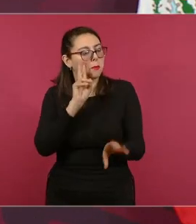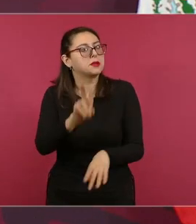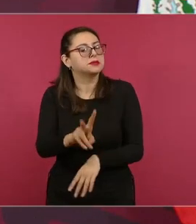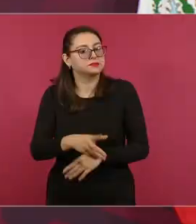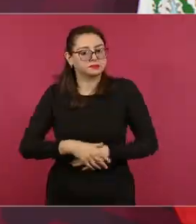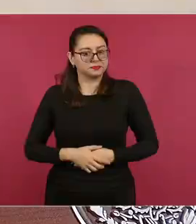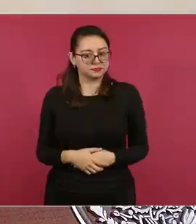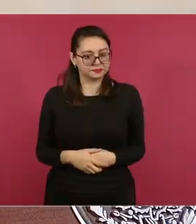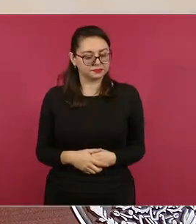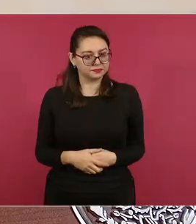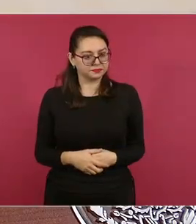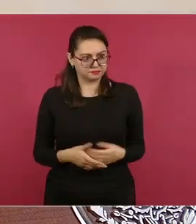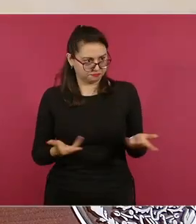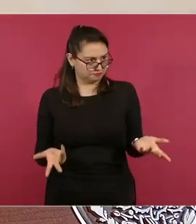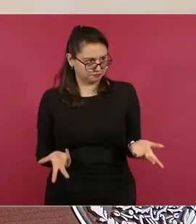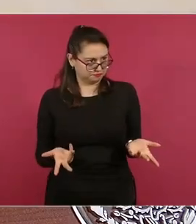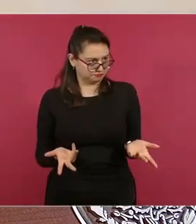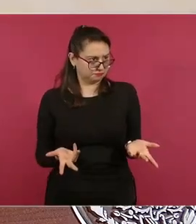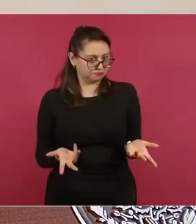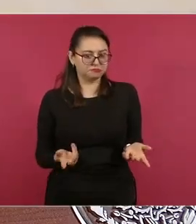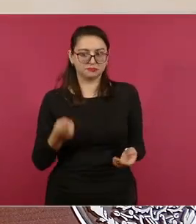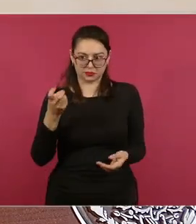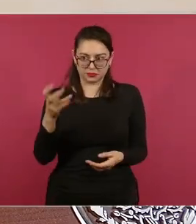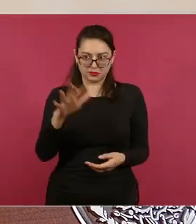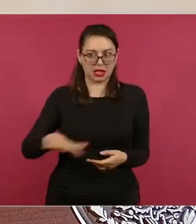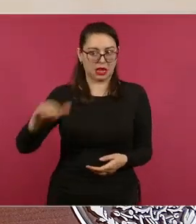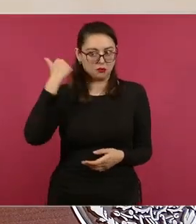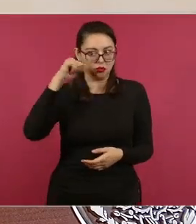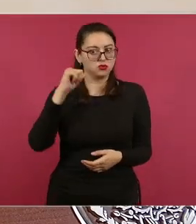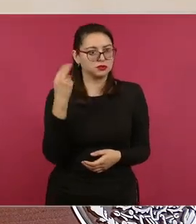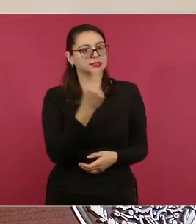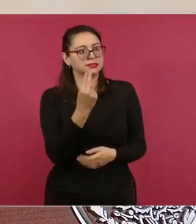para que le llegue a la gente de Acapulco.